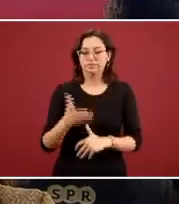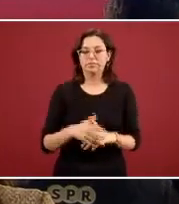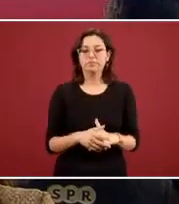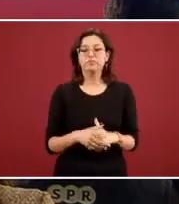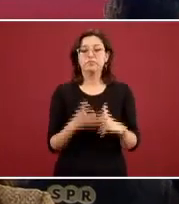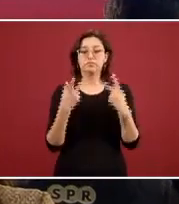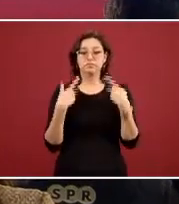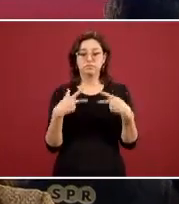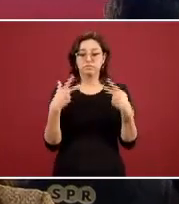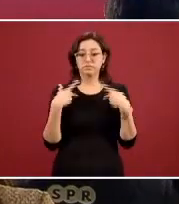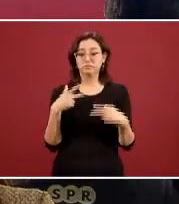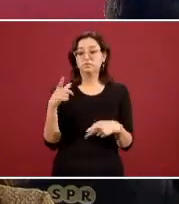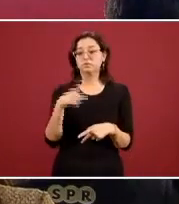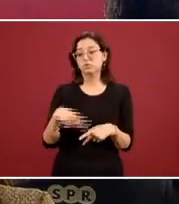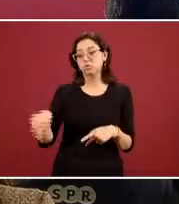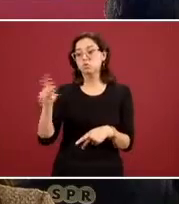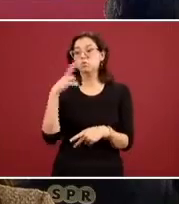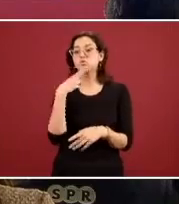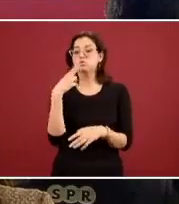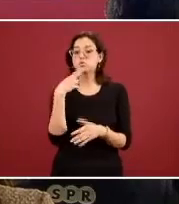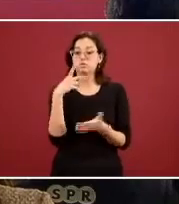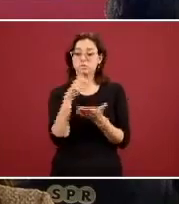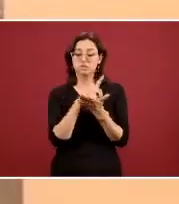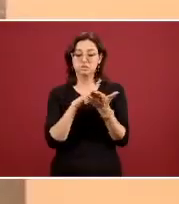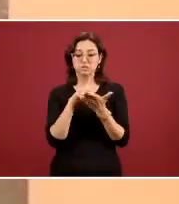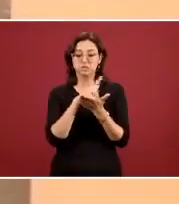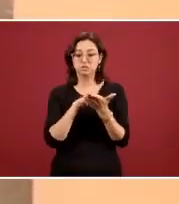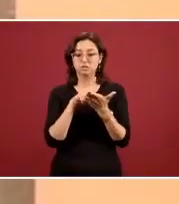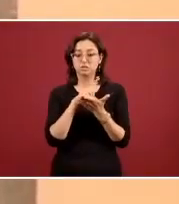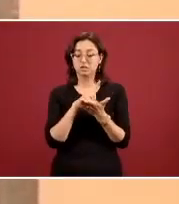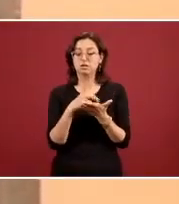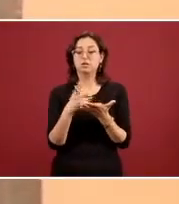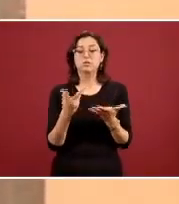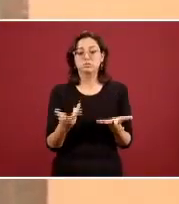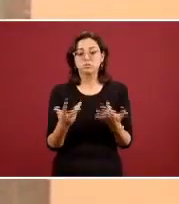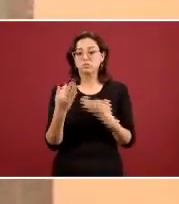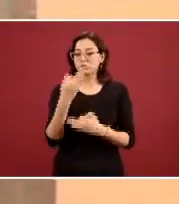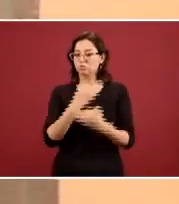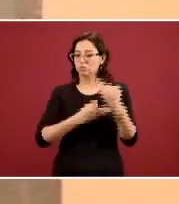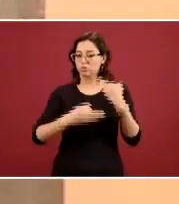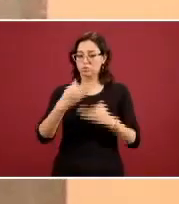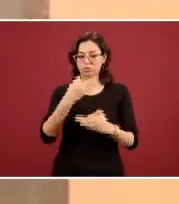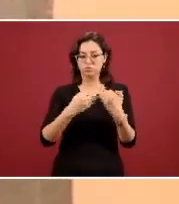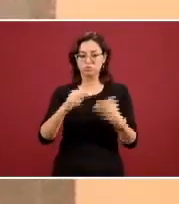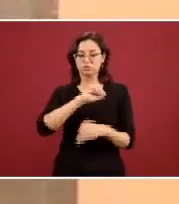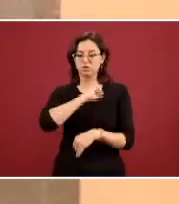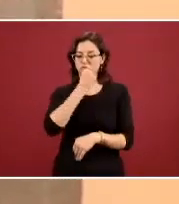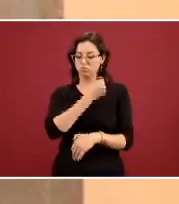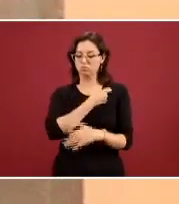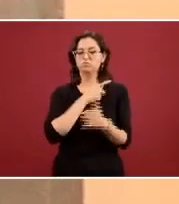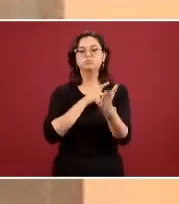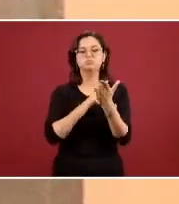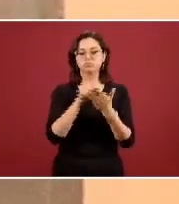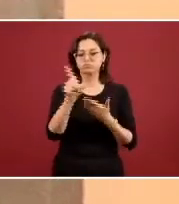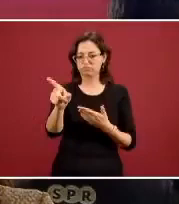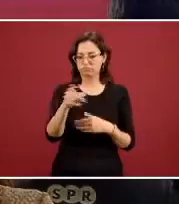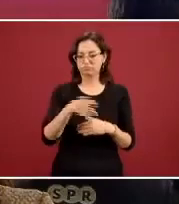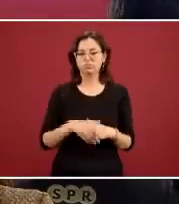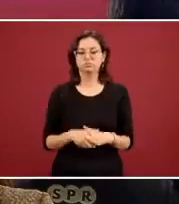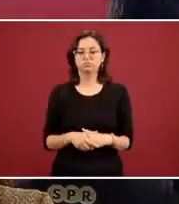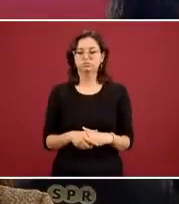la gente que consume sustancias todos tenemos el derecho a la atención a la salud entonces